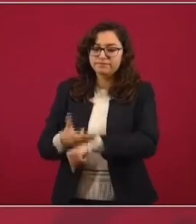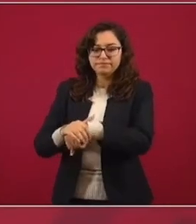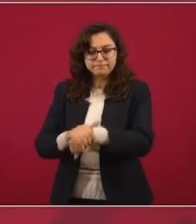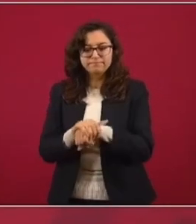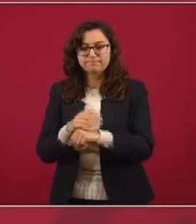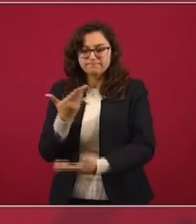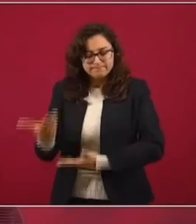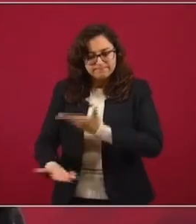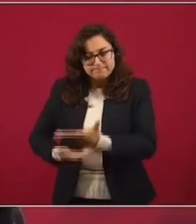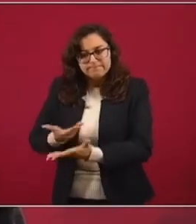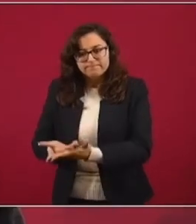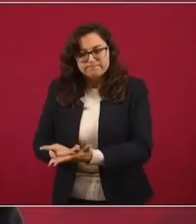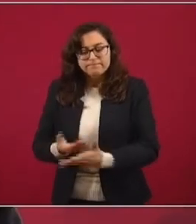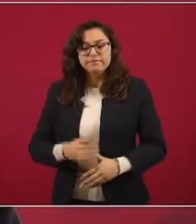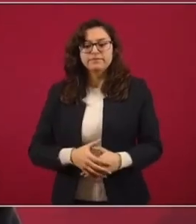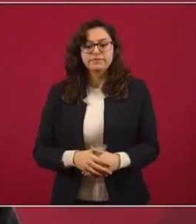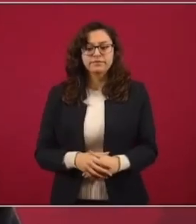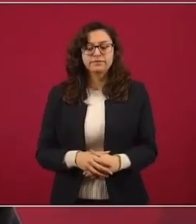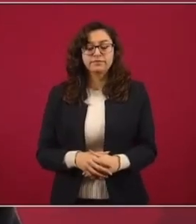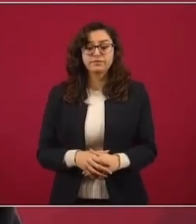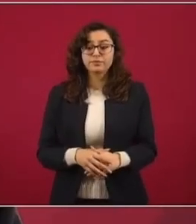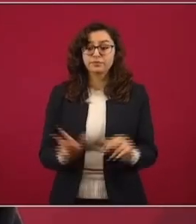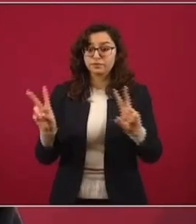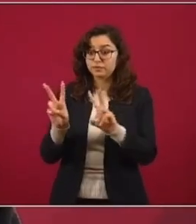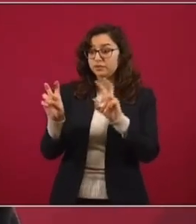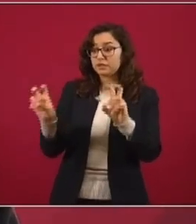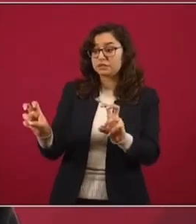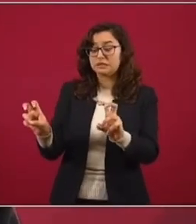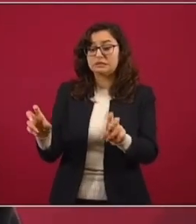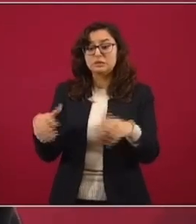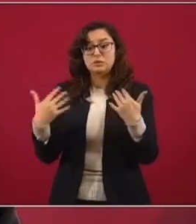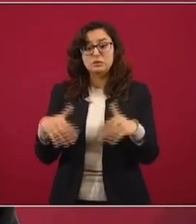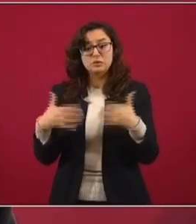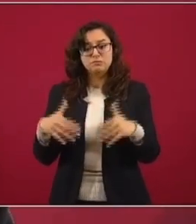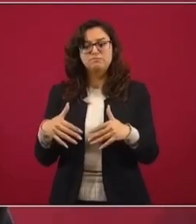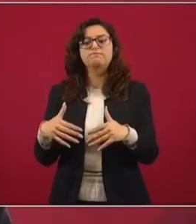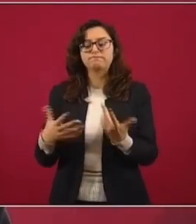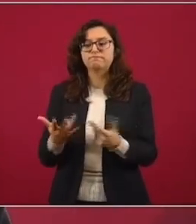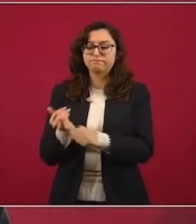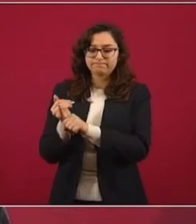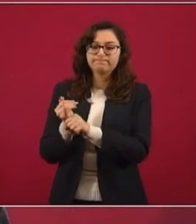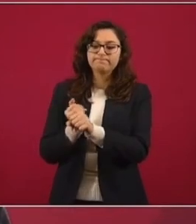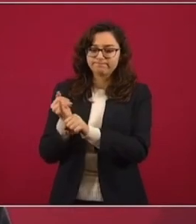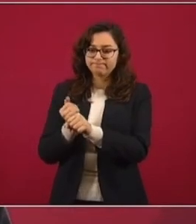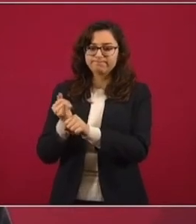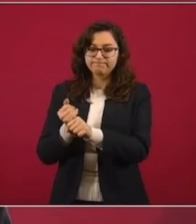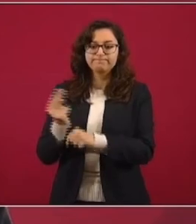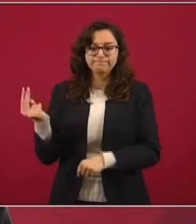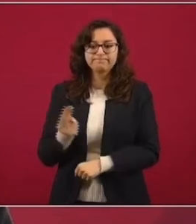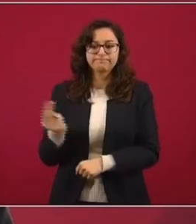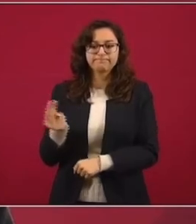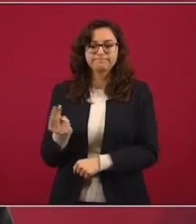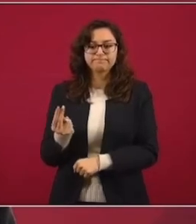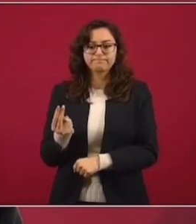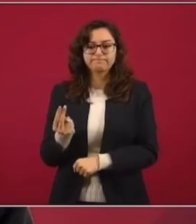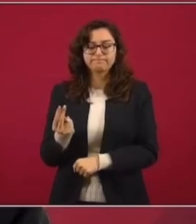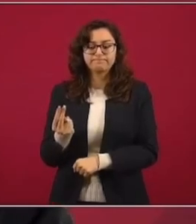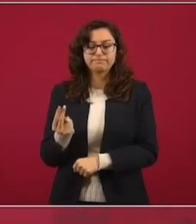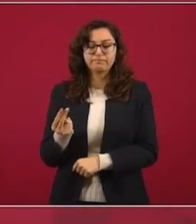es un asunto que se va a investigar para que